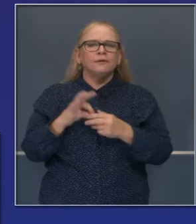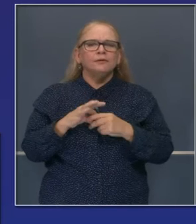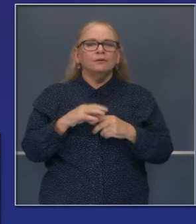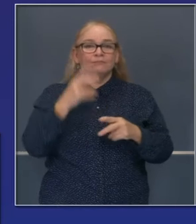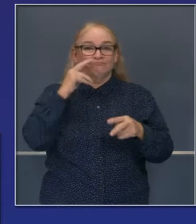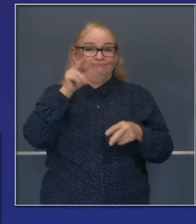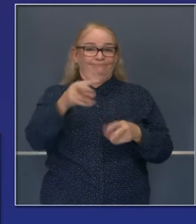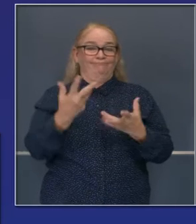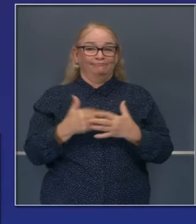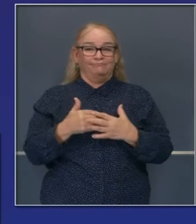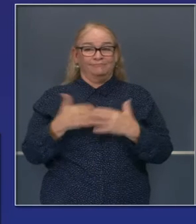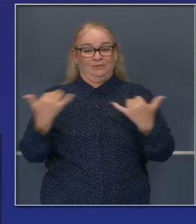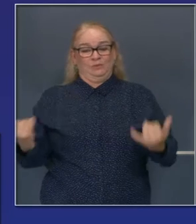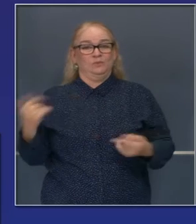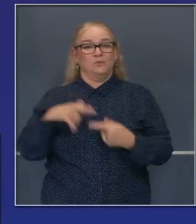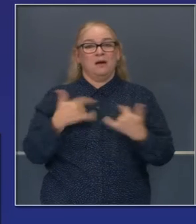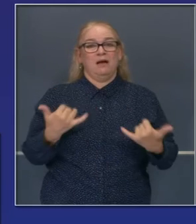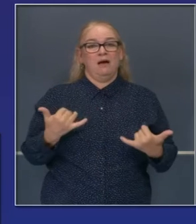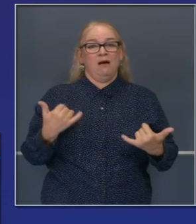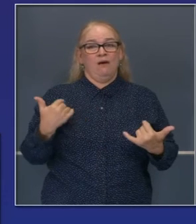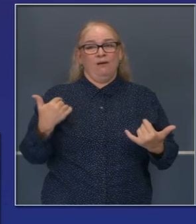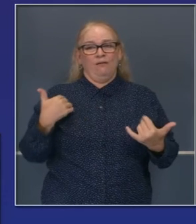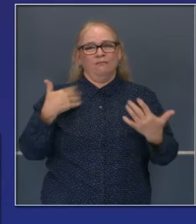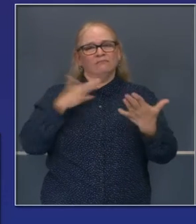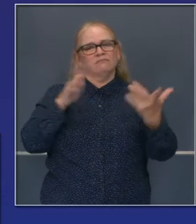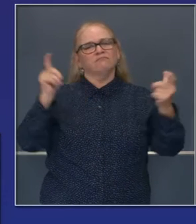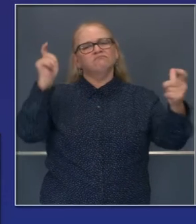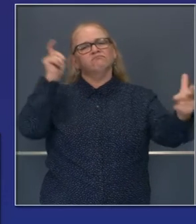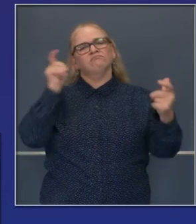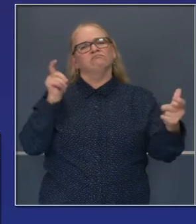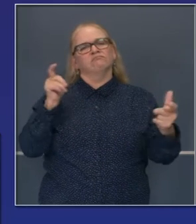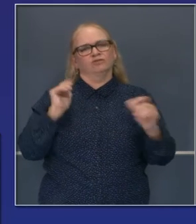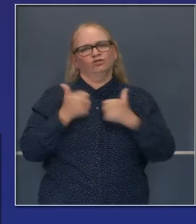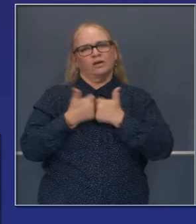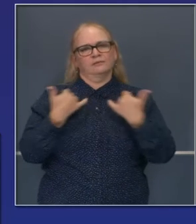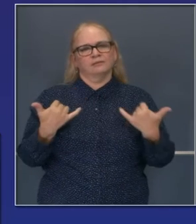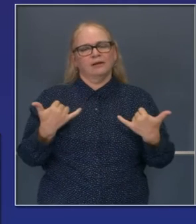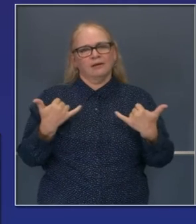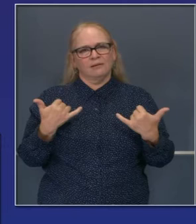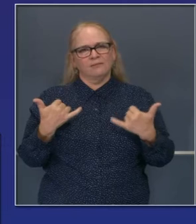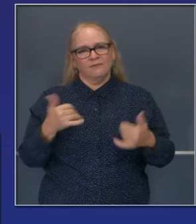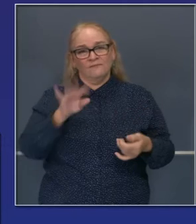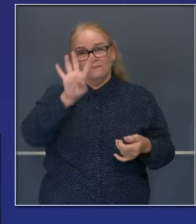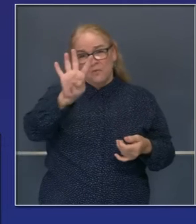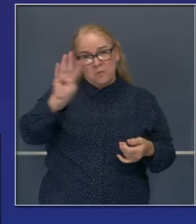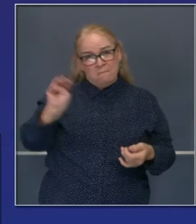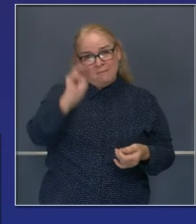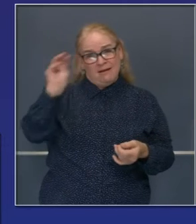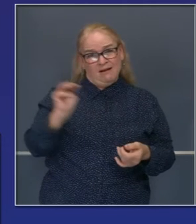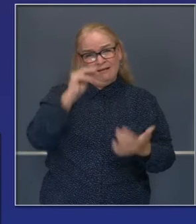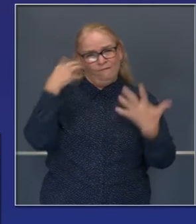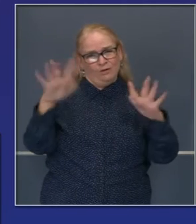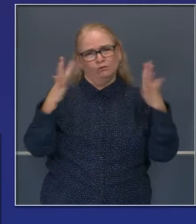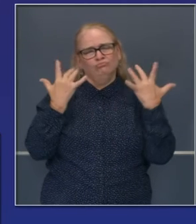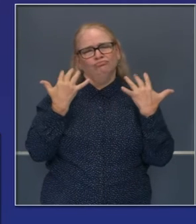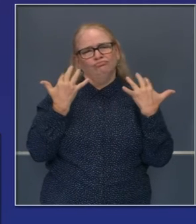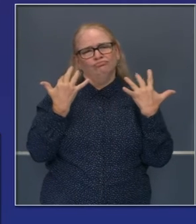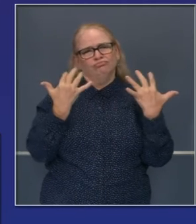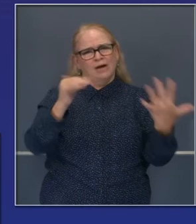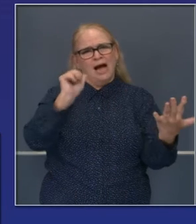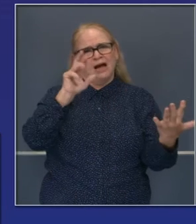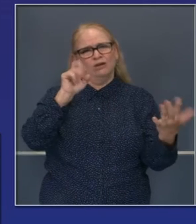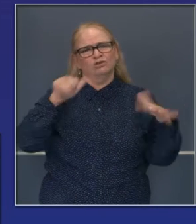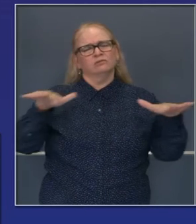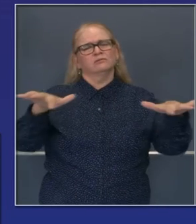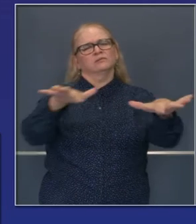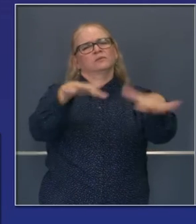Y pónganlo en perspectiva en relación a los retos que enfrentamos aquí en California. Cuatro millones de acres ahora han